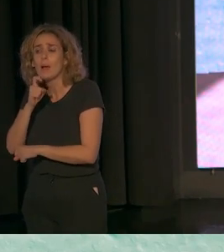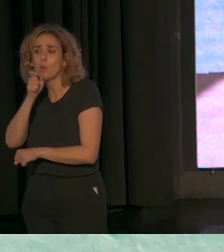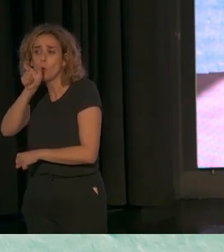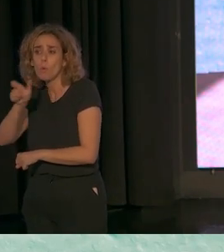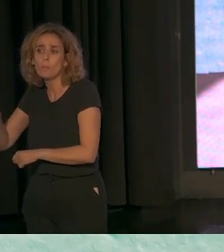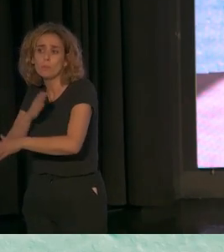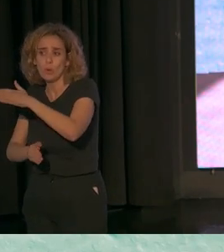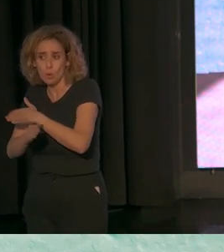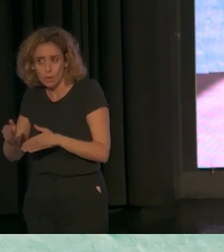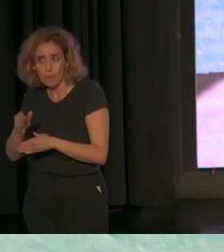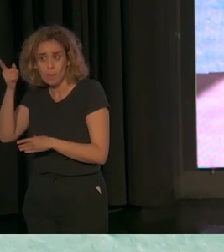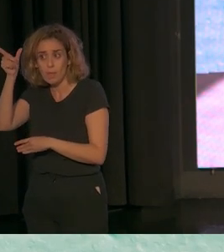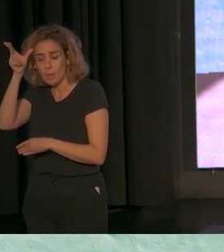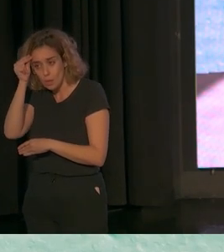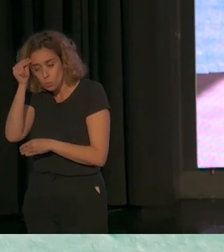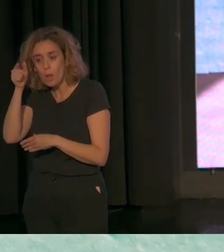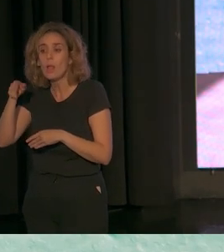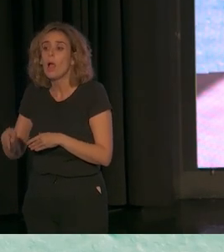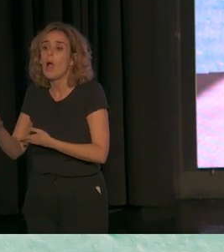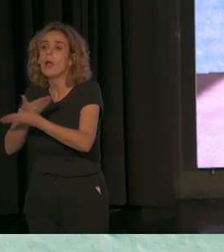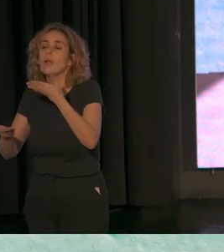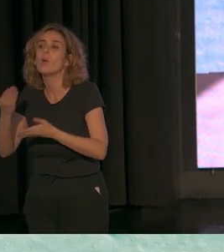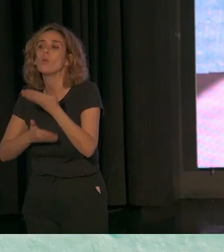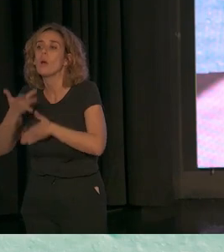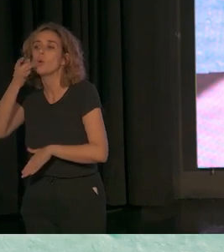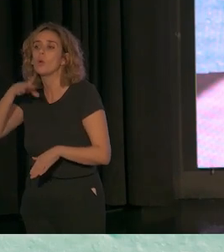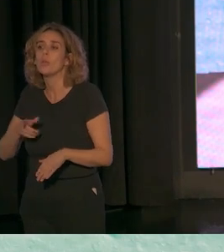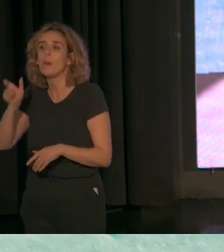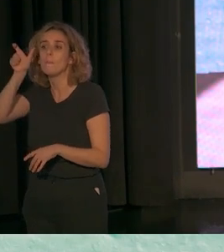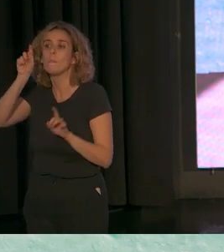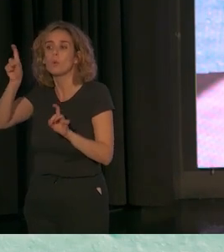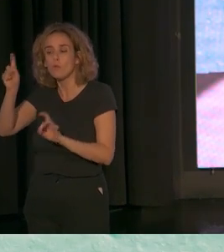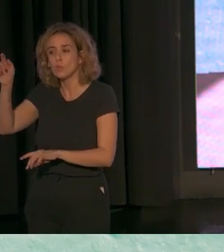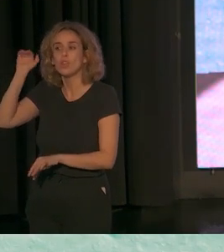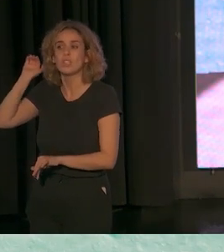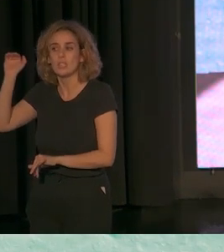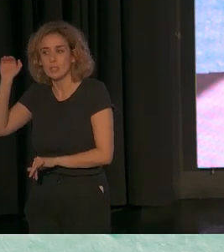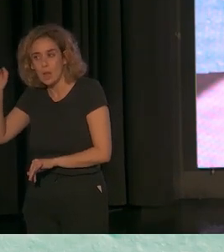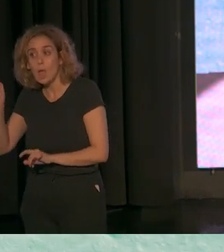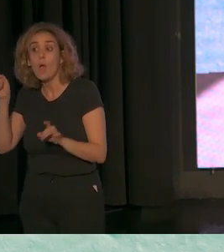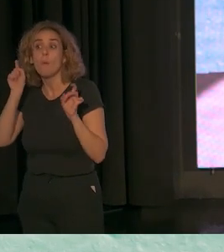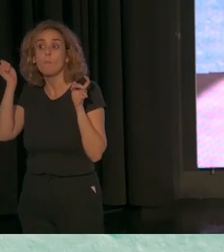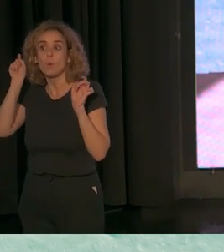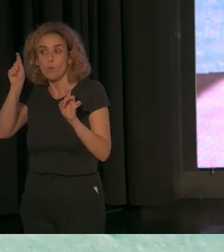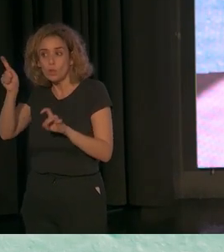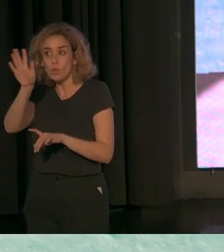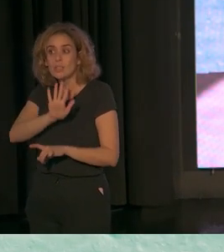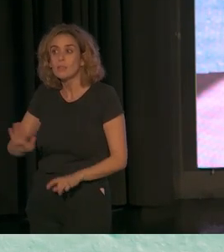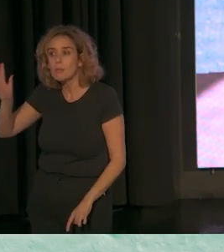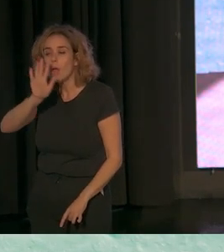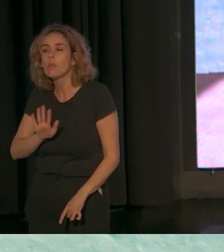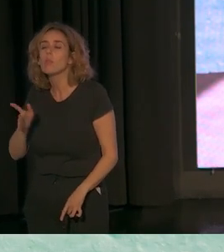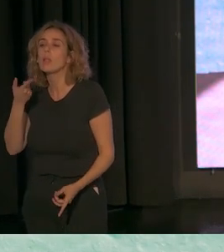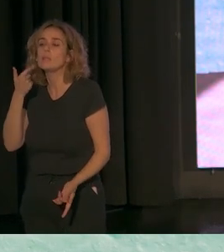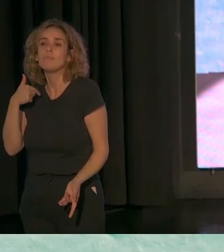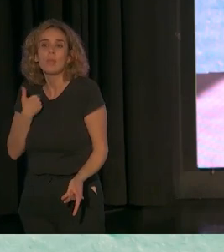discapacidad intelectual, en la que han colaborado profesores extranjeros, profesores nacionales. Y yo, ojeando,